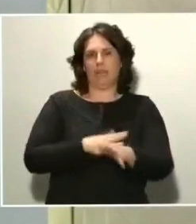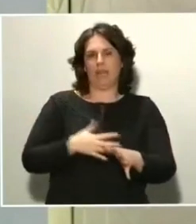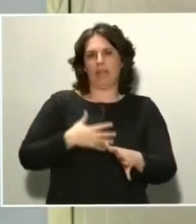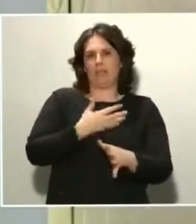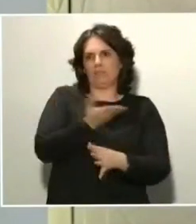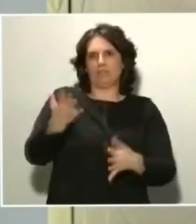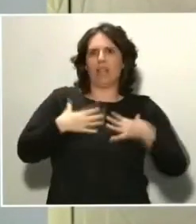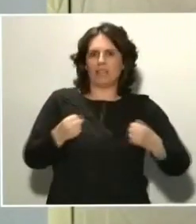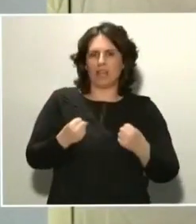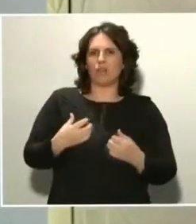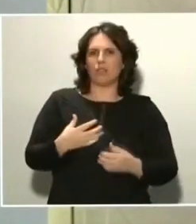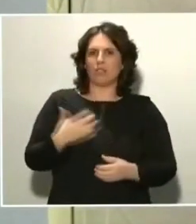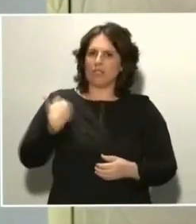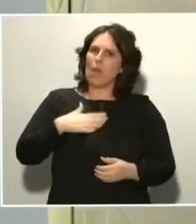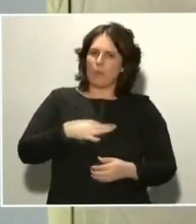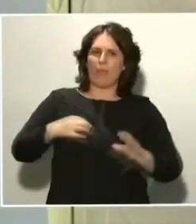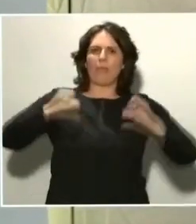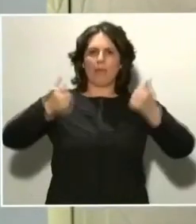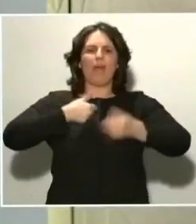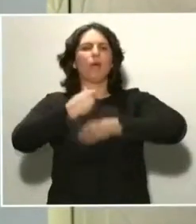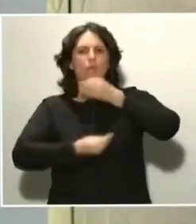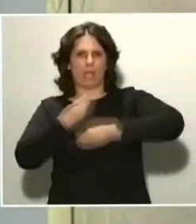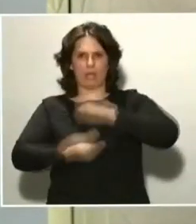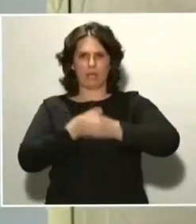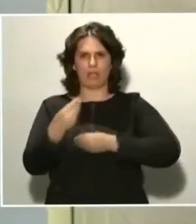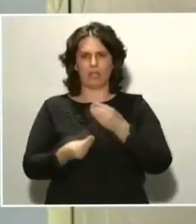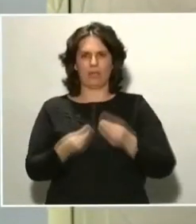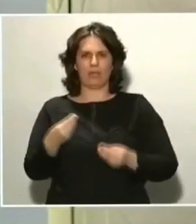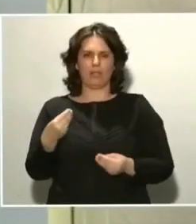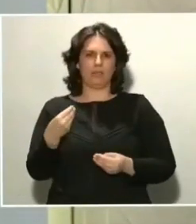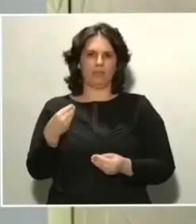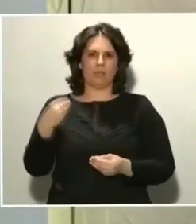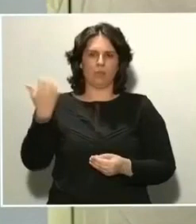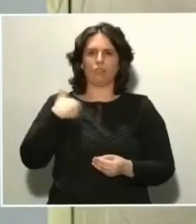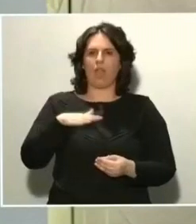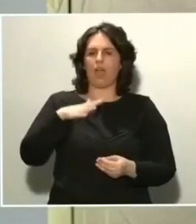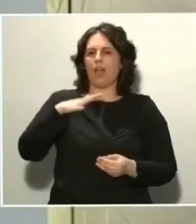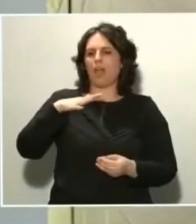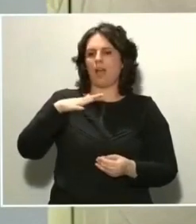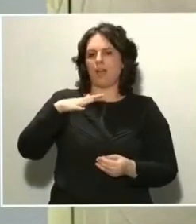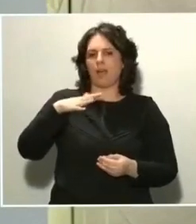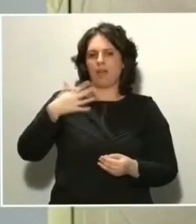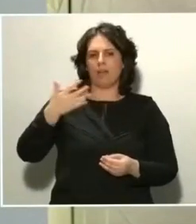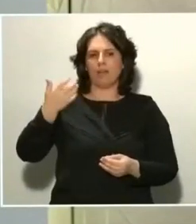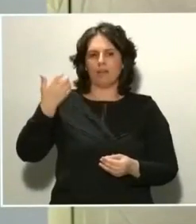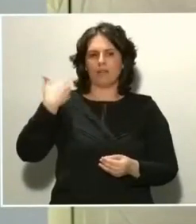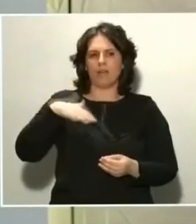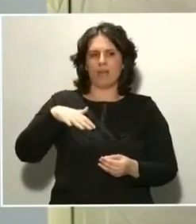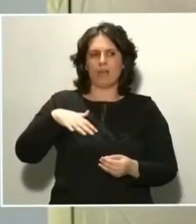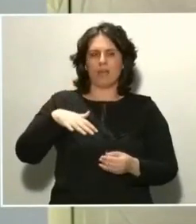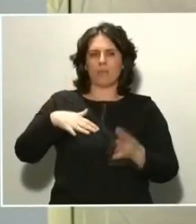empezando a utilizarlas una vez que estén calificados y tengan la precisión necesaria.